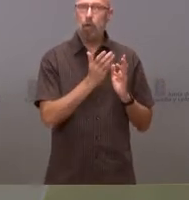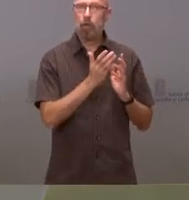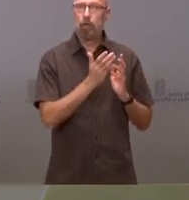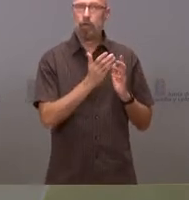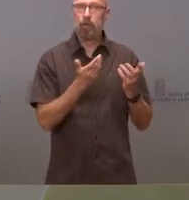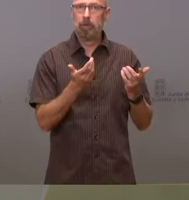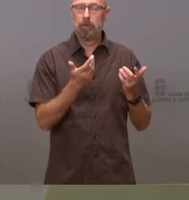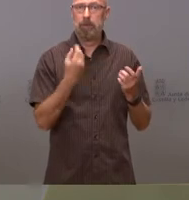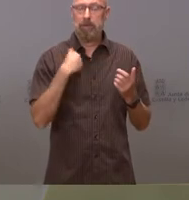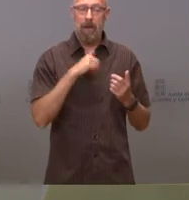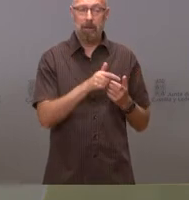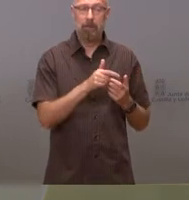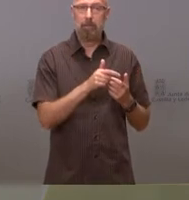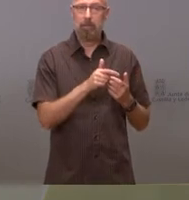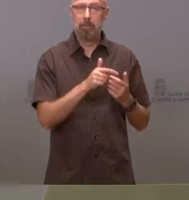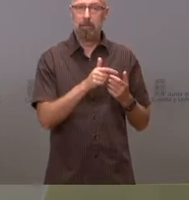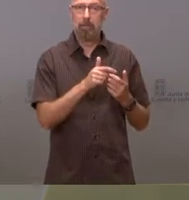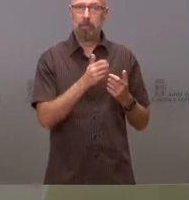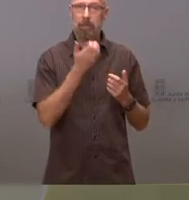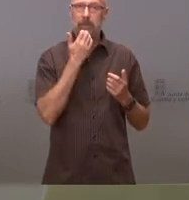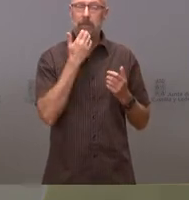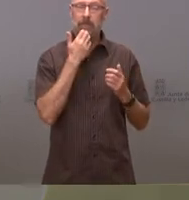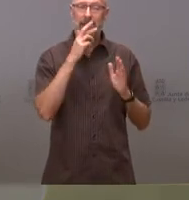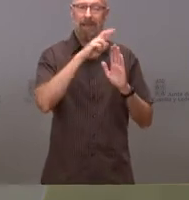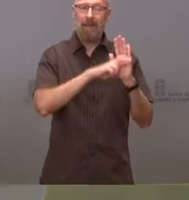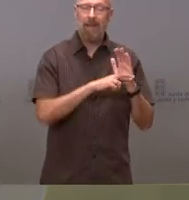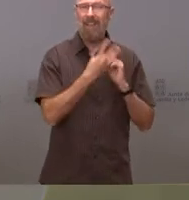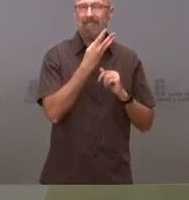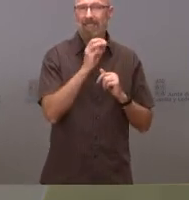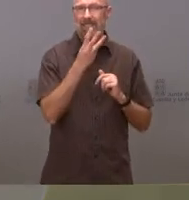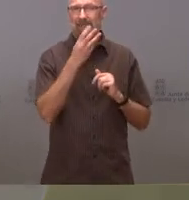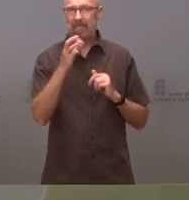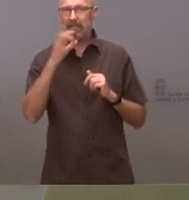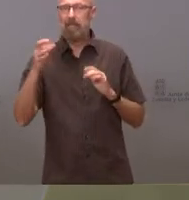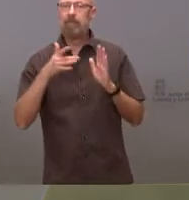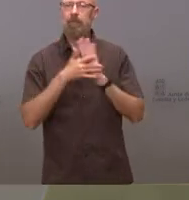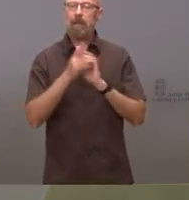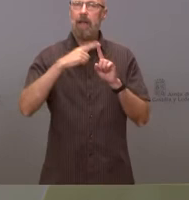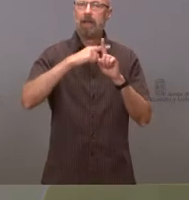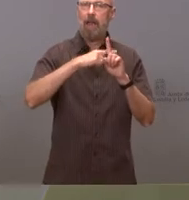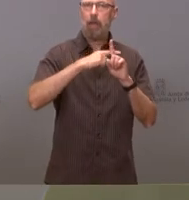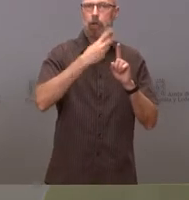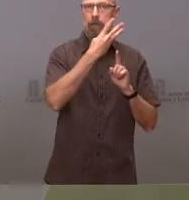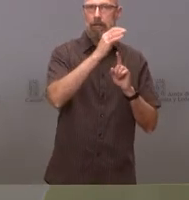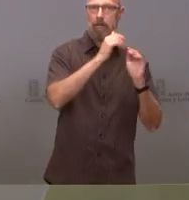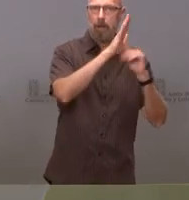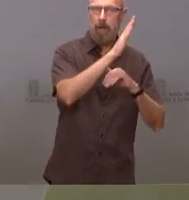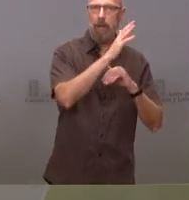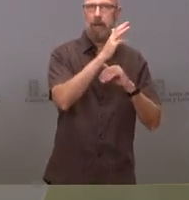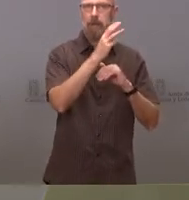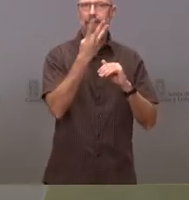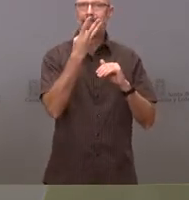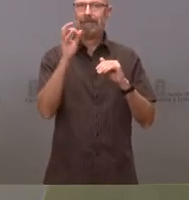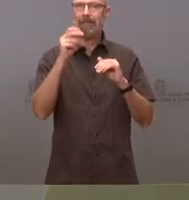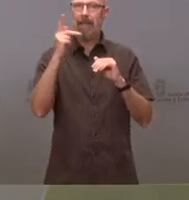la ventana de extinción cuando se cumple la regla 30-30-30, cuando hay más de 30 grados de temperatura, cuando hay más de 30 kilómetros por hora de